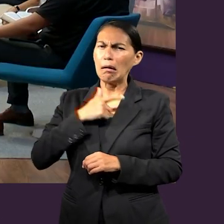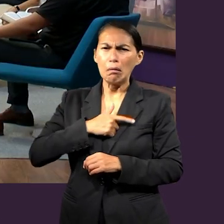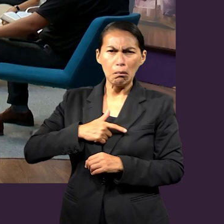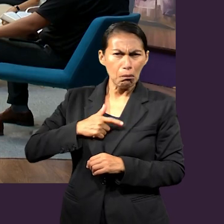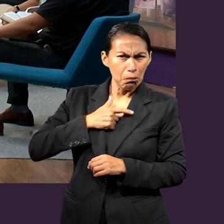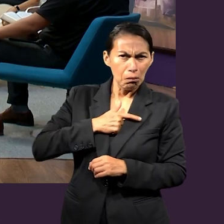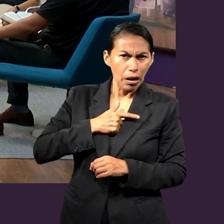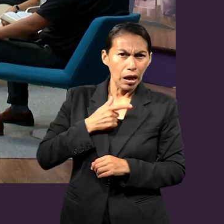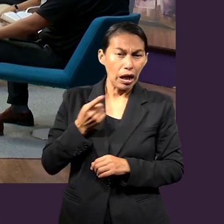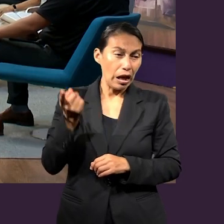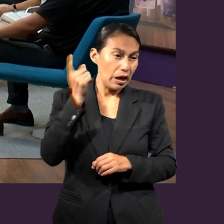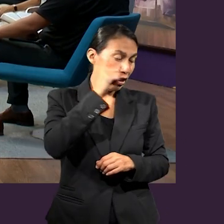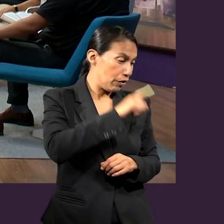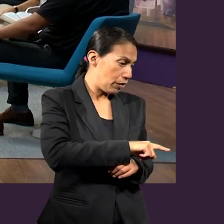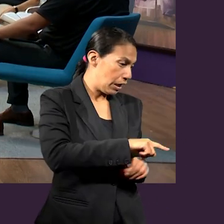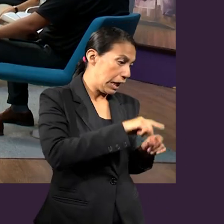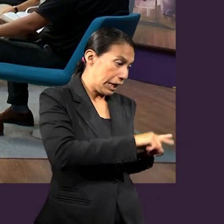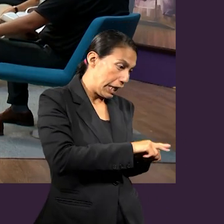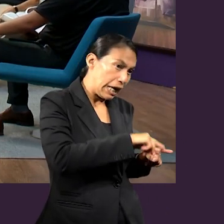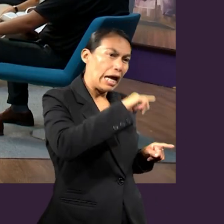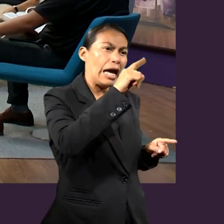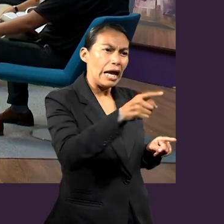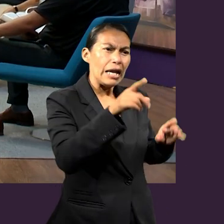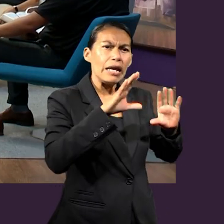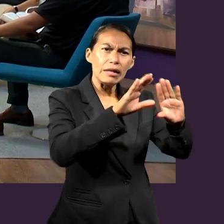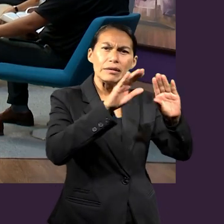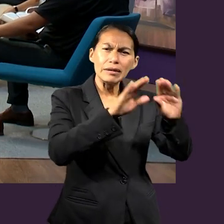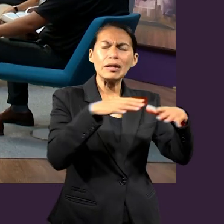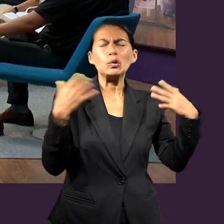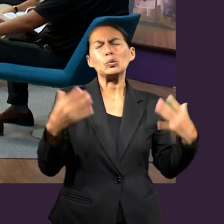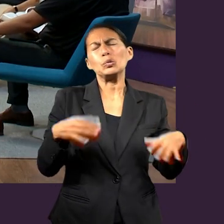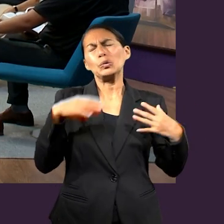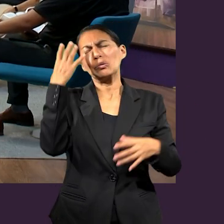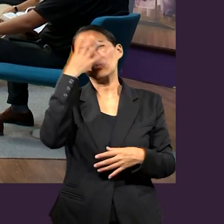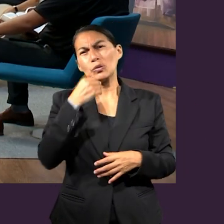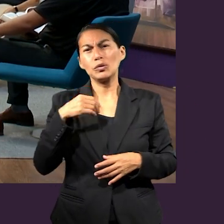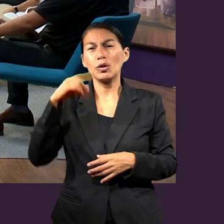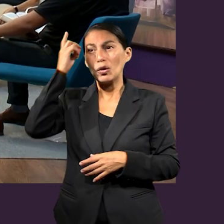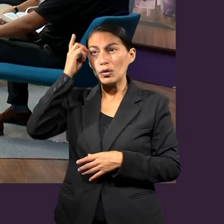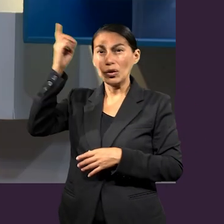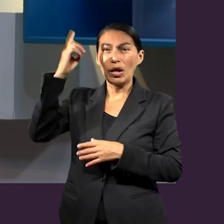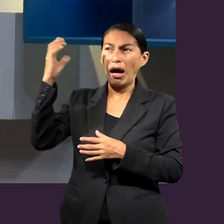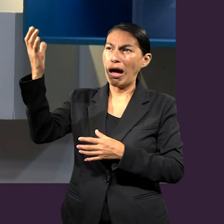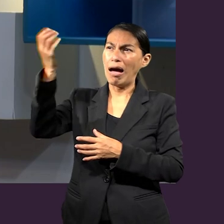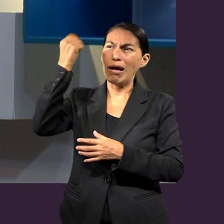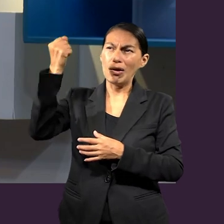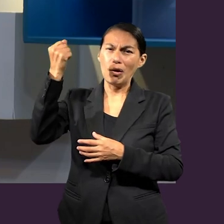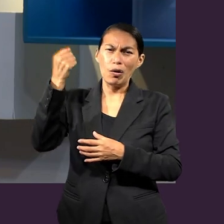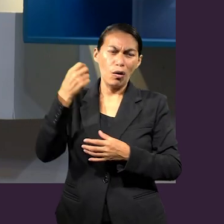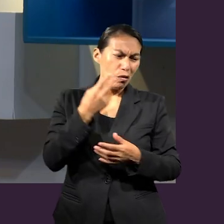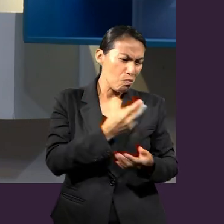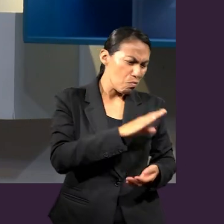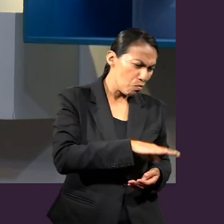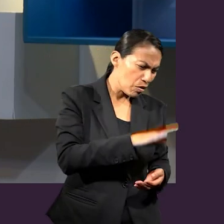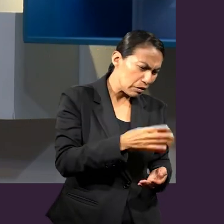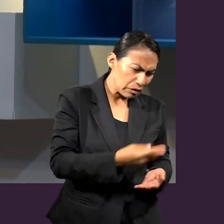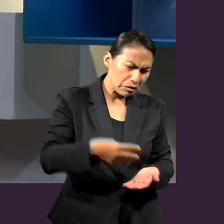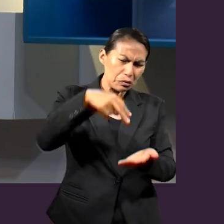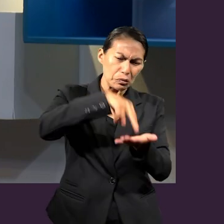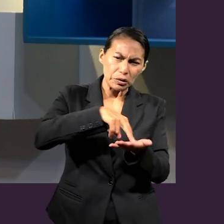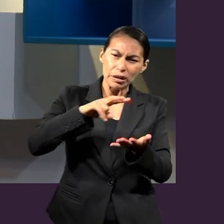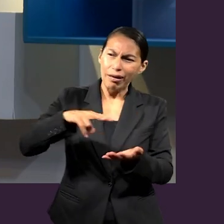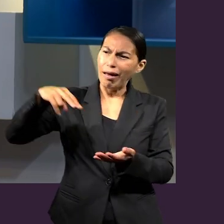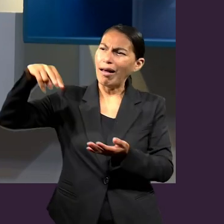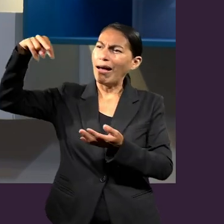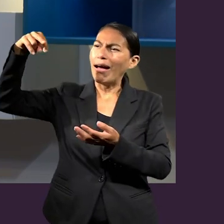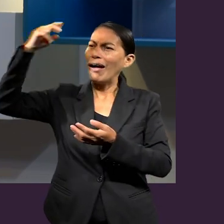a él le complació también compartir con nosotros todas las cosas que él ganó con su muerte, con su resurrección, con